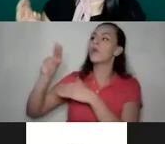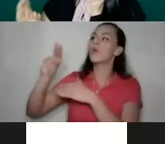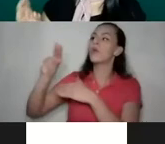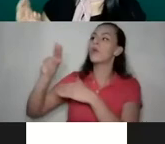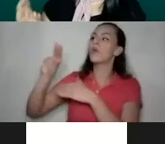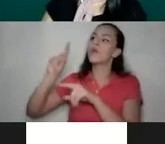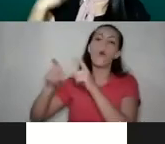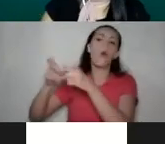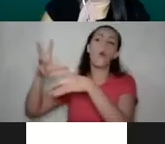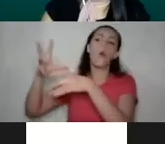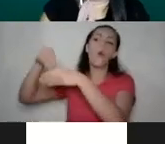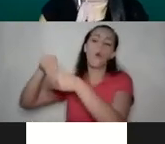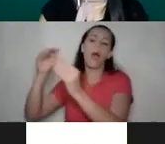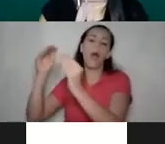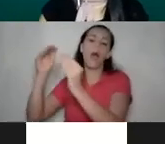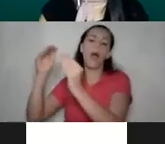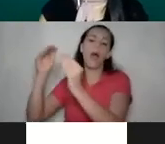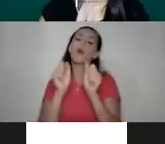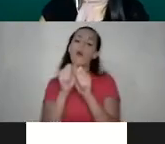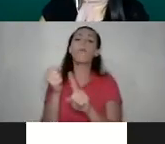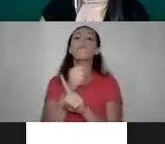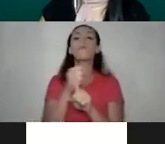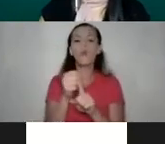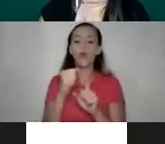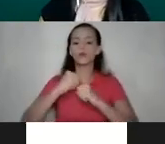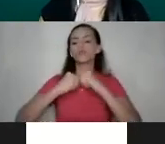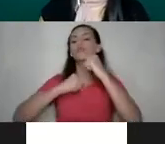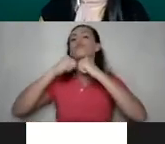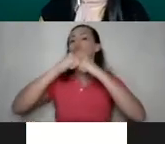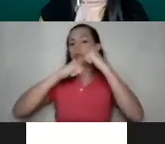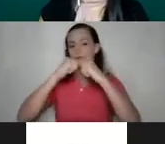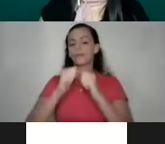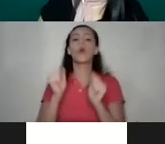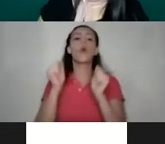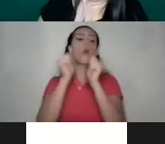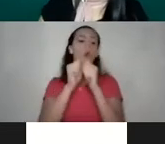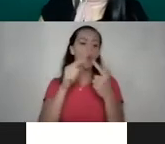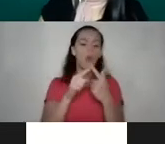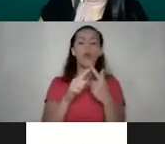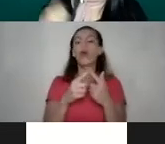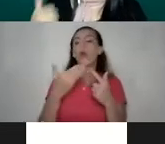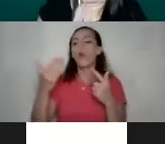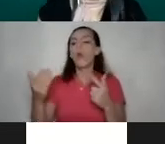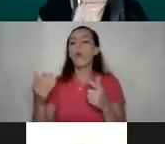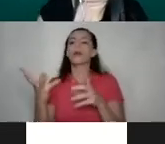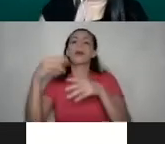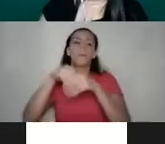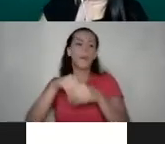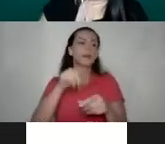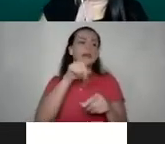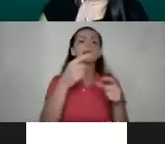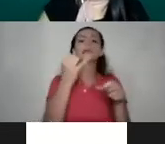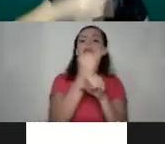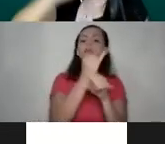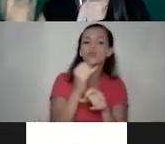es un tema que realmente tiene que ver también con violencia estructural, tiene que ver con cuestiones que pasan en instituciones, cuestiones que